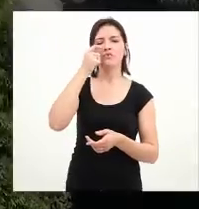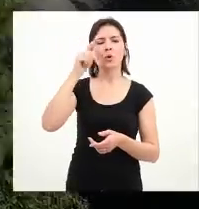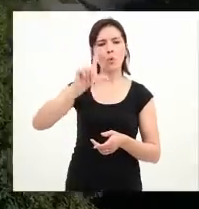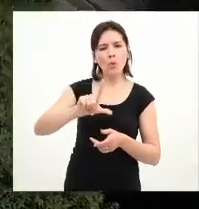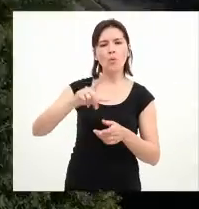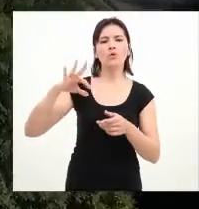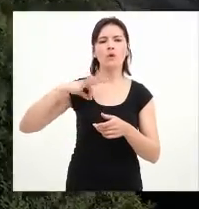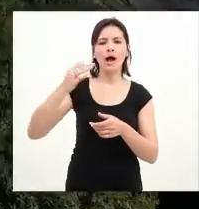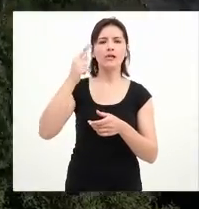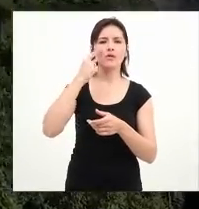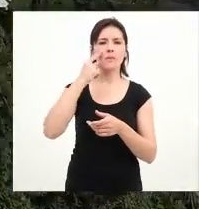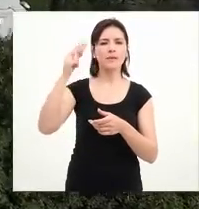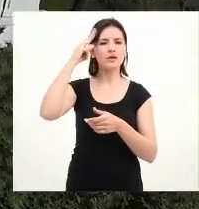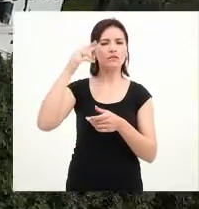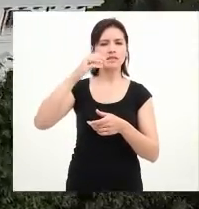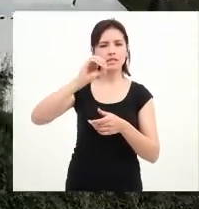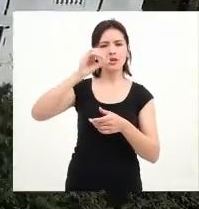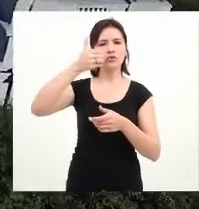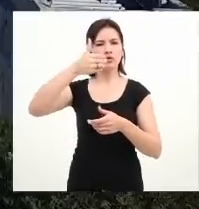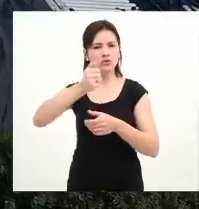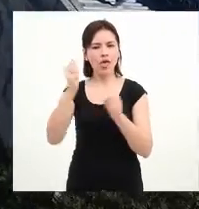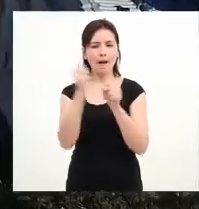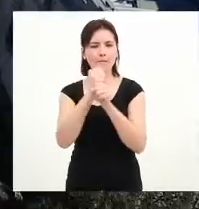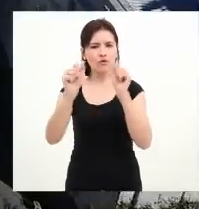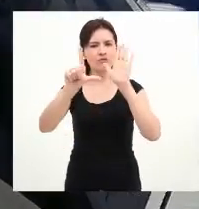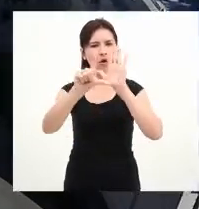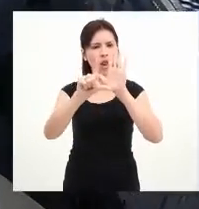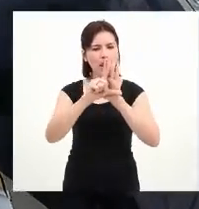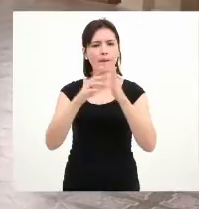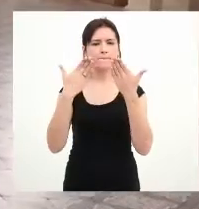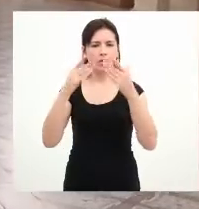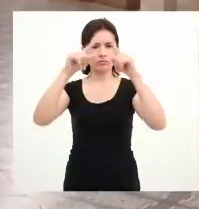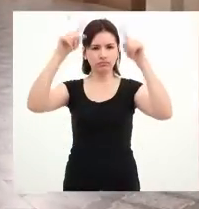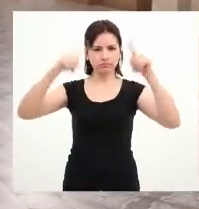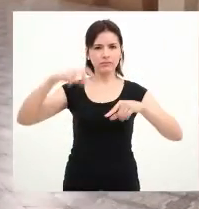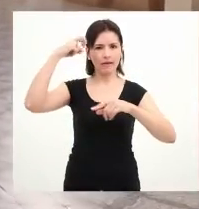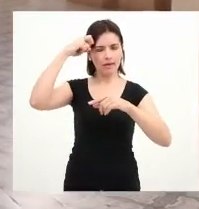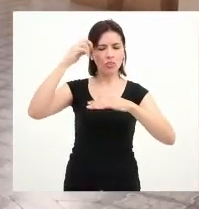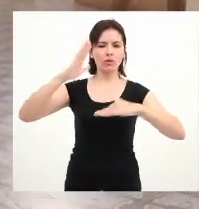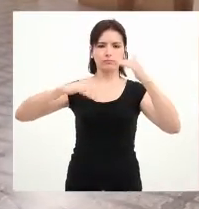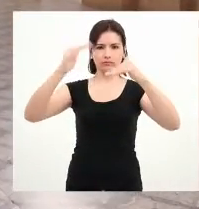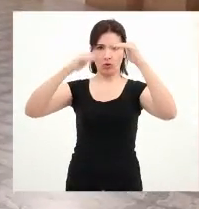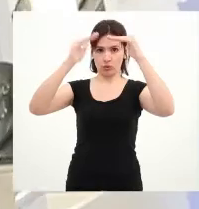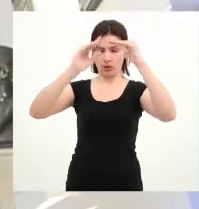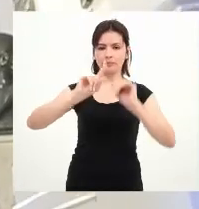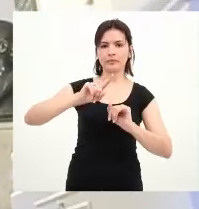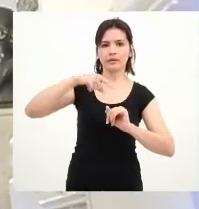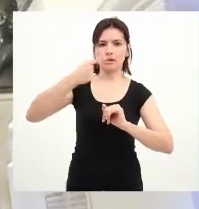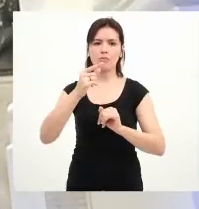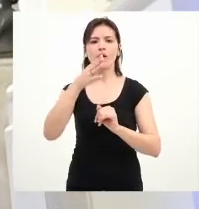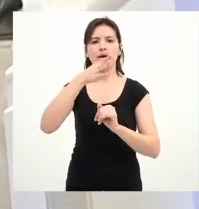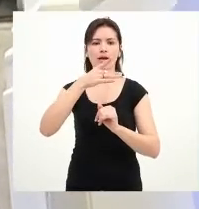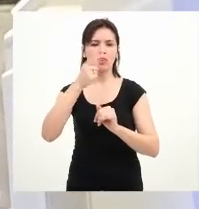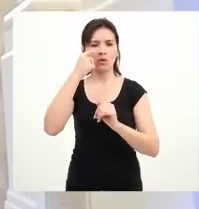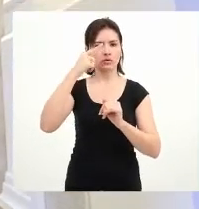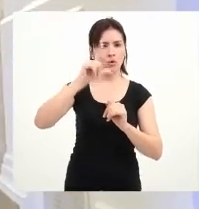El 18 de julio de 1909 se sancionó una ley para la construcción del palacio destinado a la legislatura. El 14 de